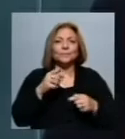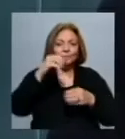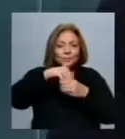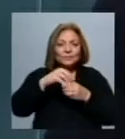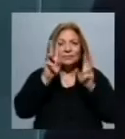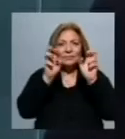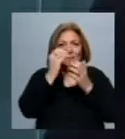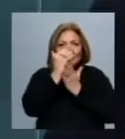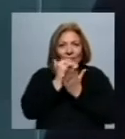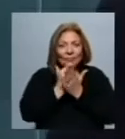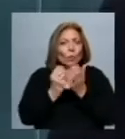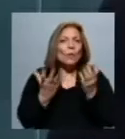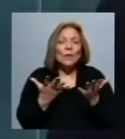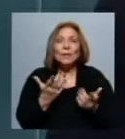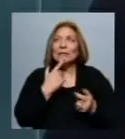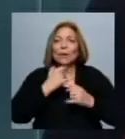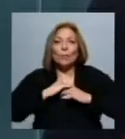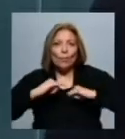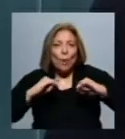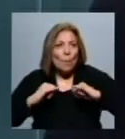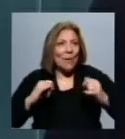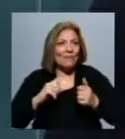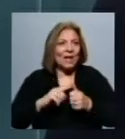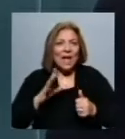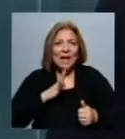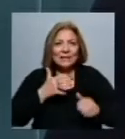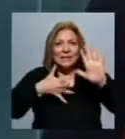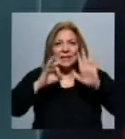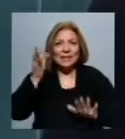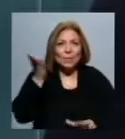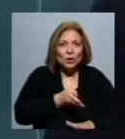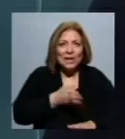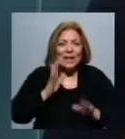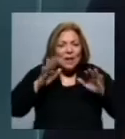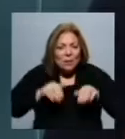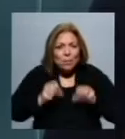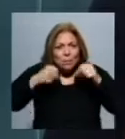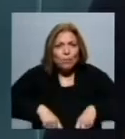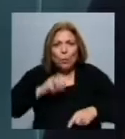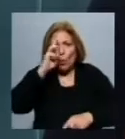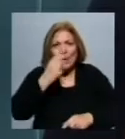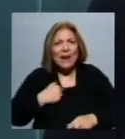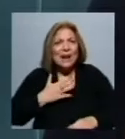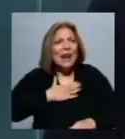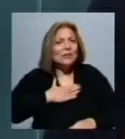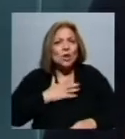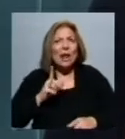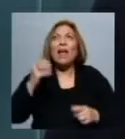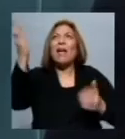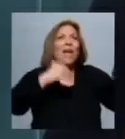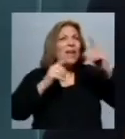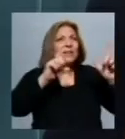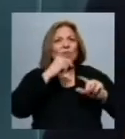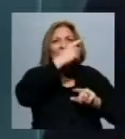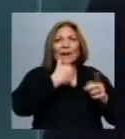promover que exista un 60% de producción nacional? ¿Ustedes consideran que esto va en la